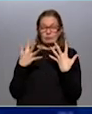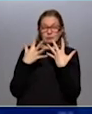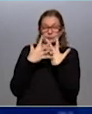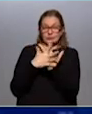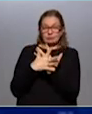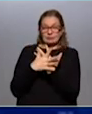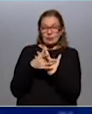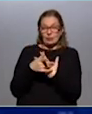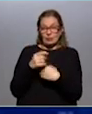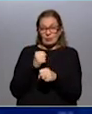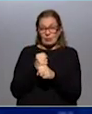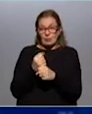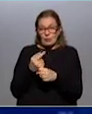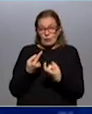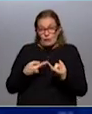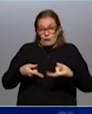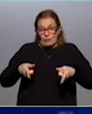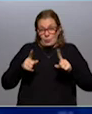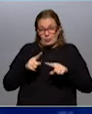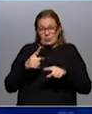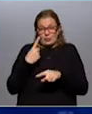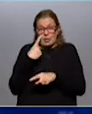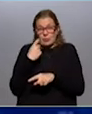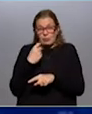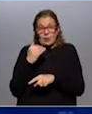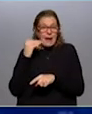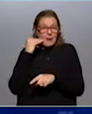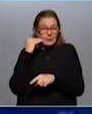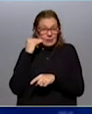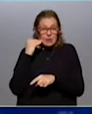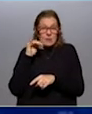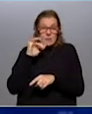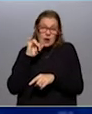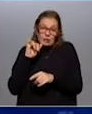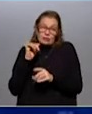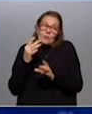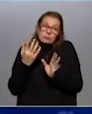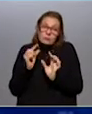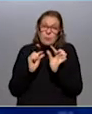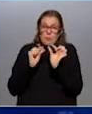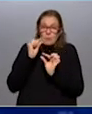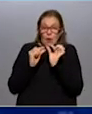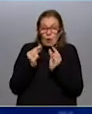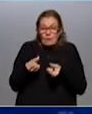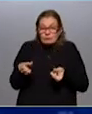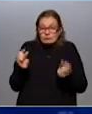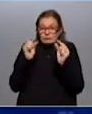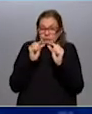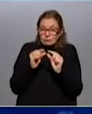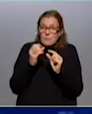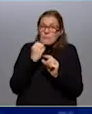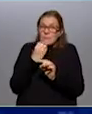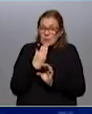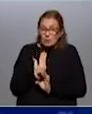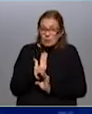de la tasa de actividad se ha visto recuperada, entonces, si tomamos en cuenta abril y mayo, o no. Claro. Sí, ahí lo que tenés es que vos